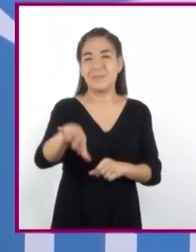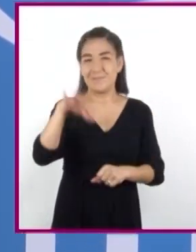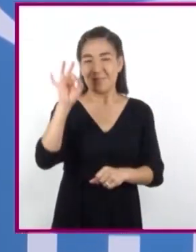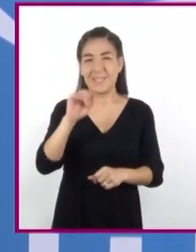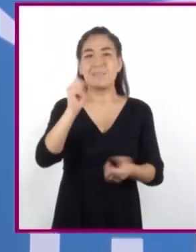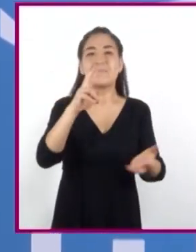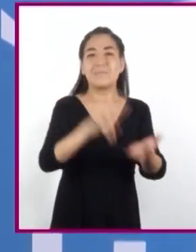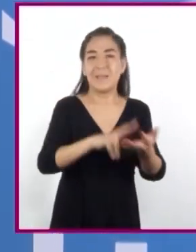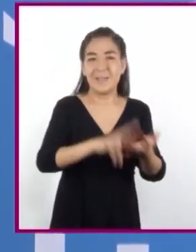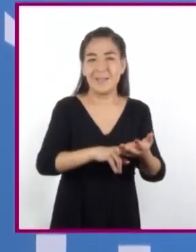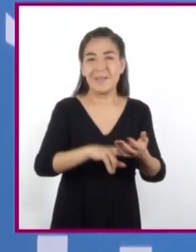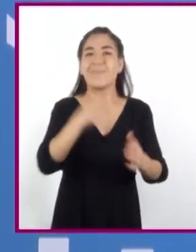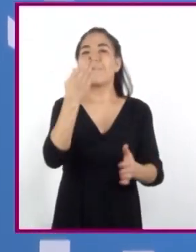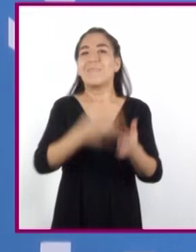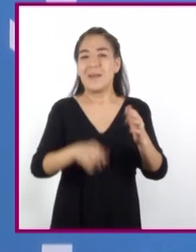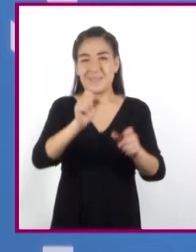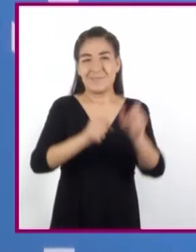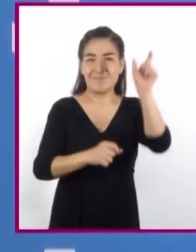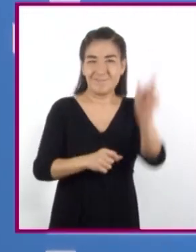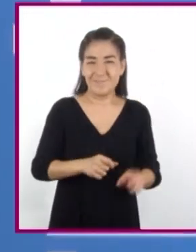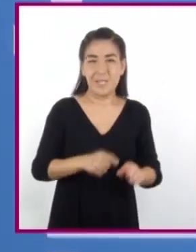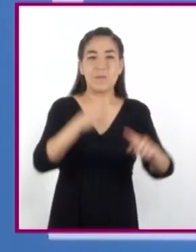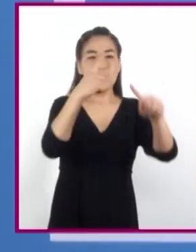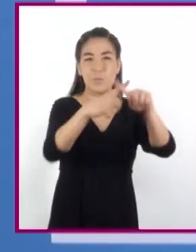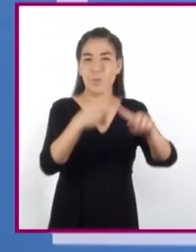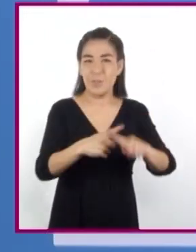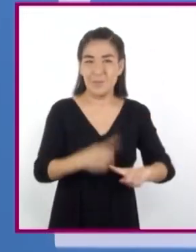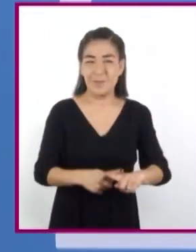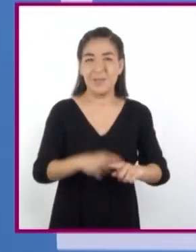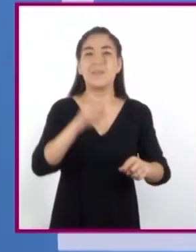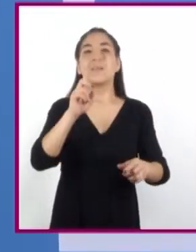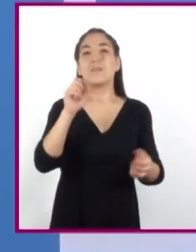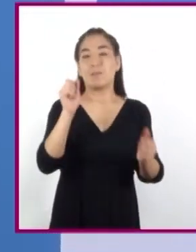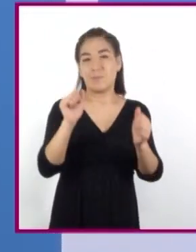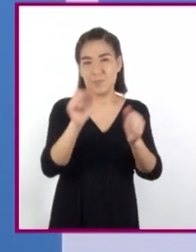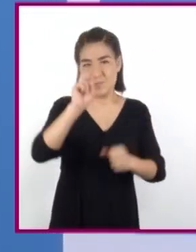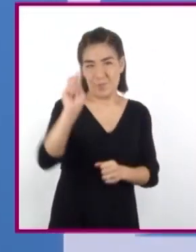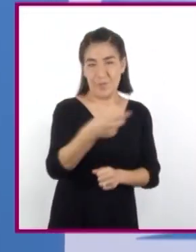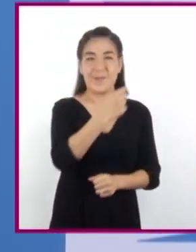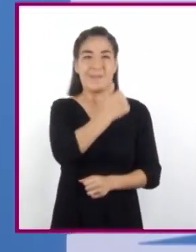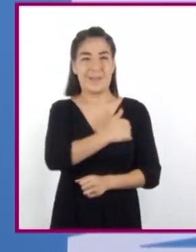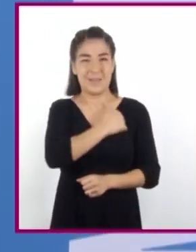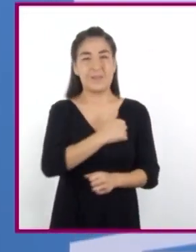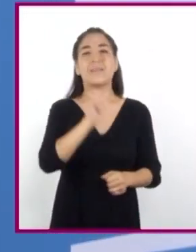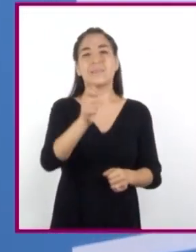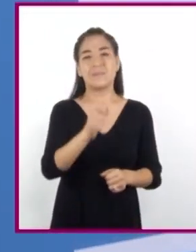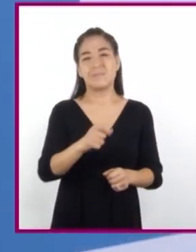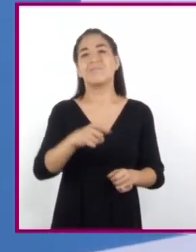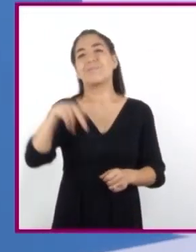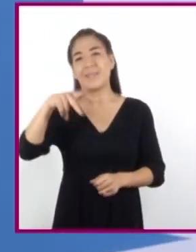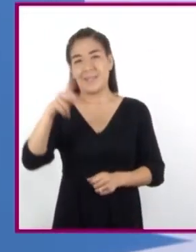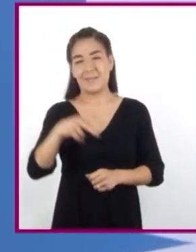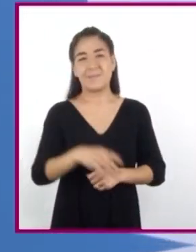faltantes de nuestra tabla multiplicando las cantidades de dólares canadienses por la constante K. En casa,